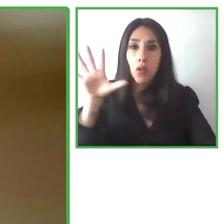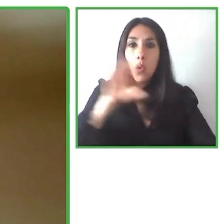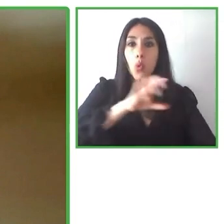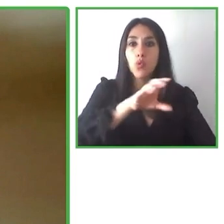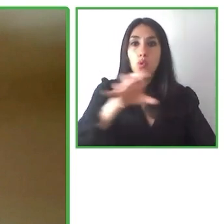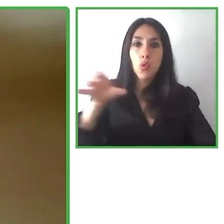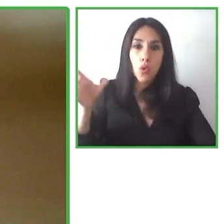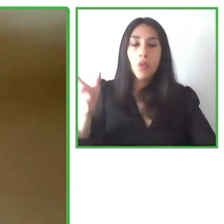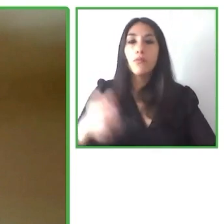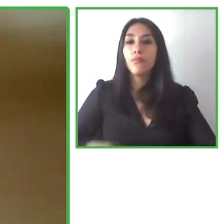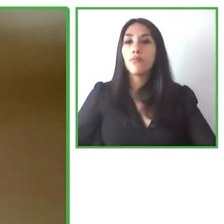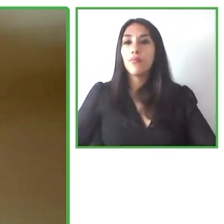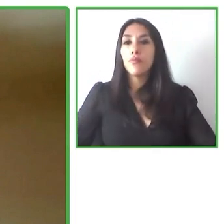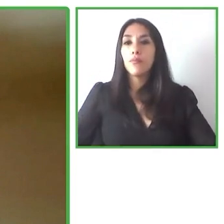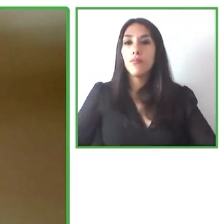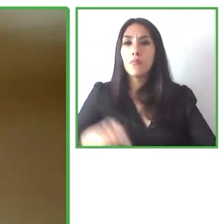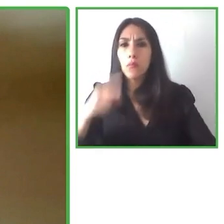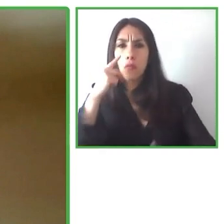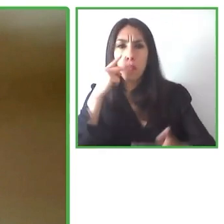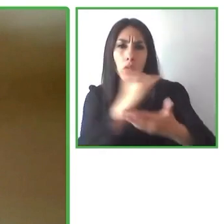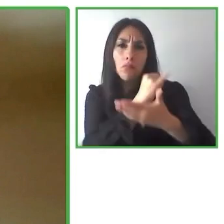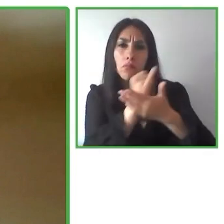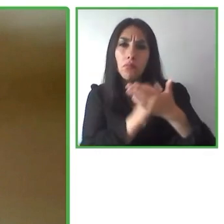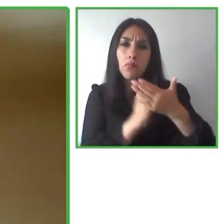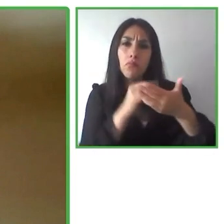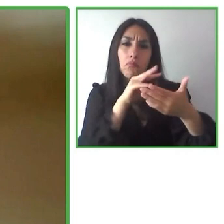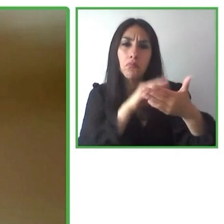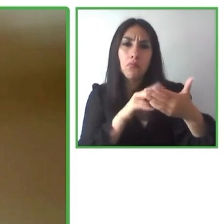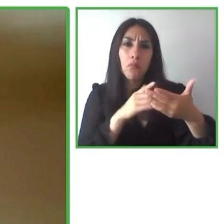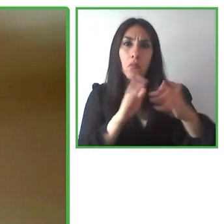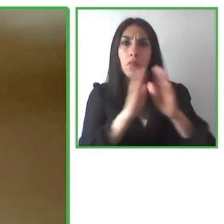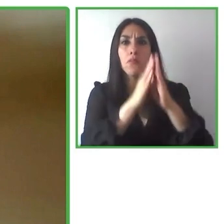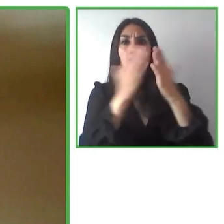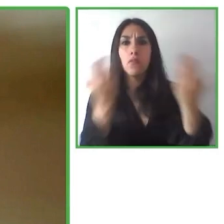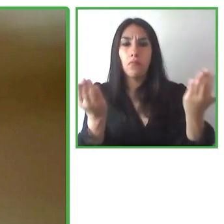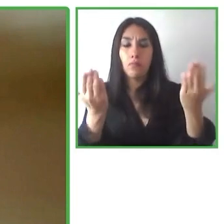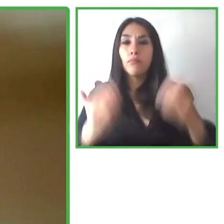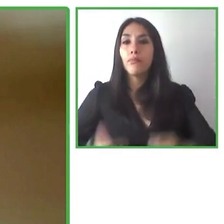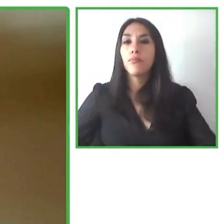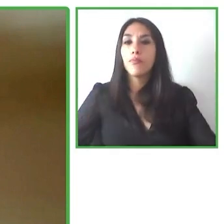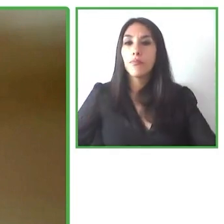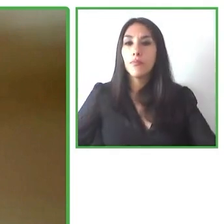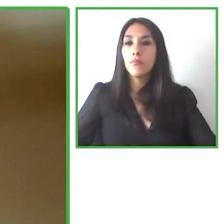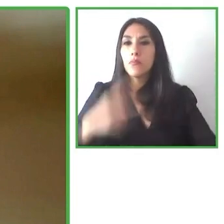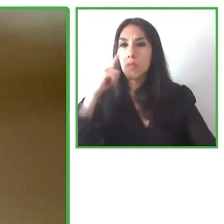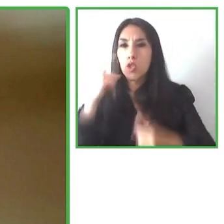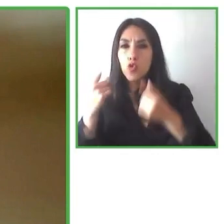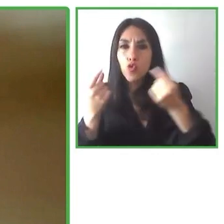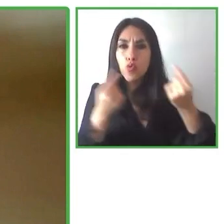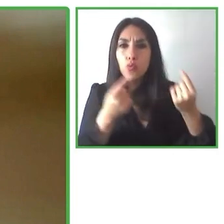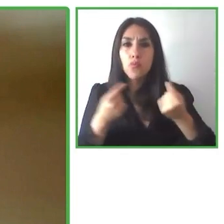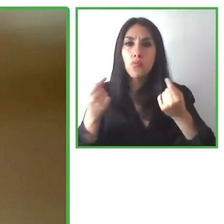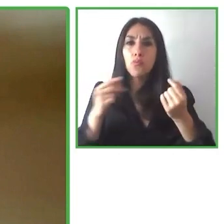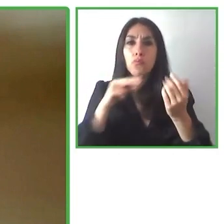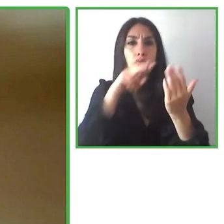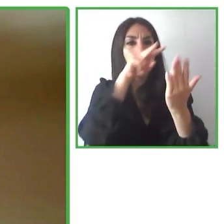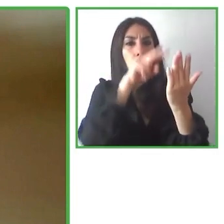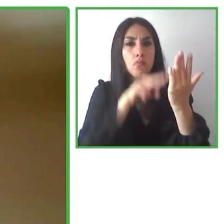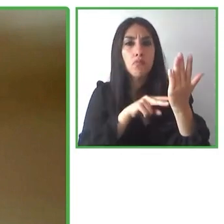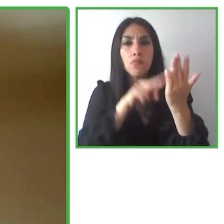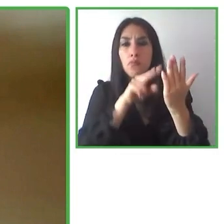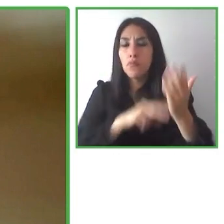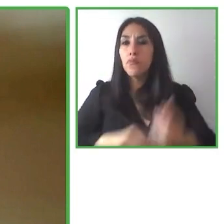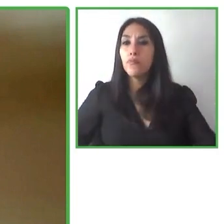Creó la Escola de Gente, Comunicación y Inclusión. Y nos va a hablar de la aplicación Benka, Cultura Accesible, que informa a los